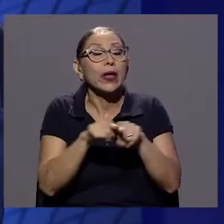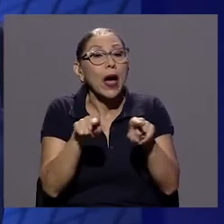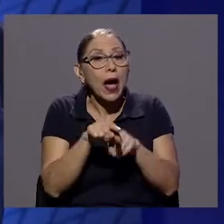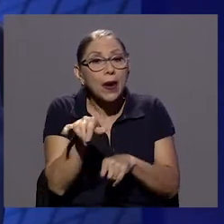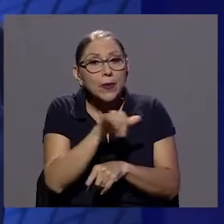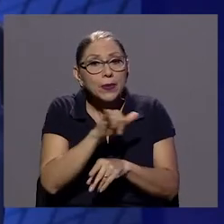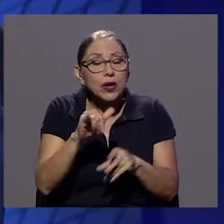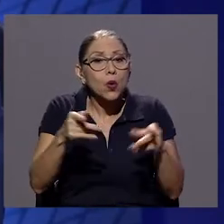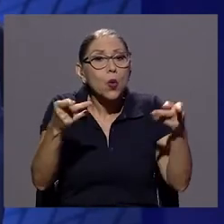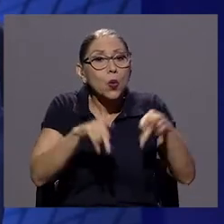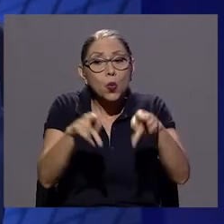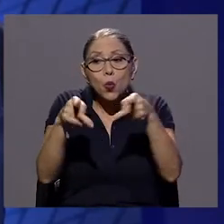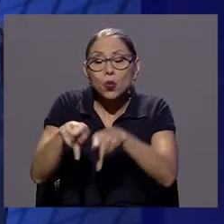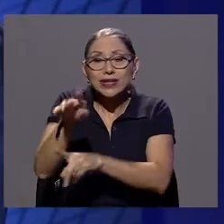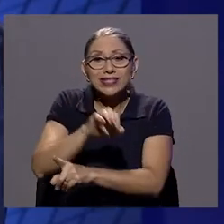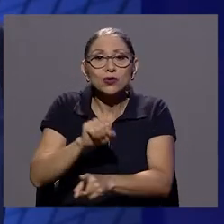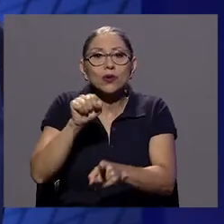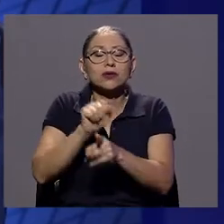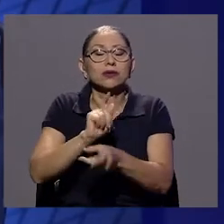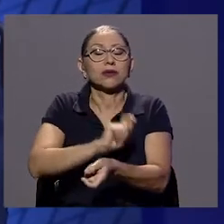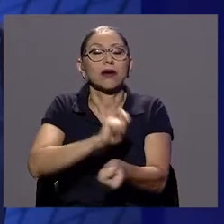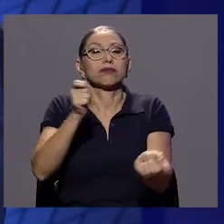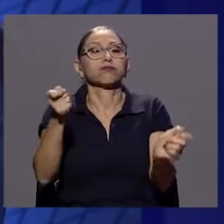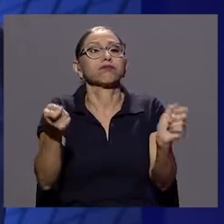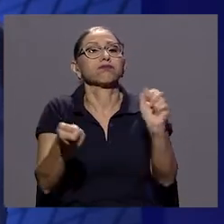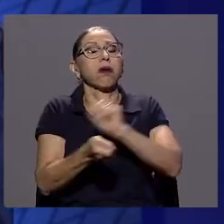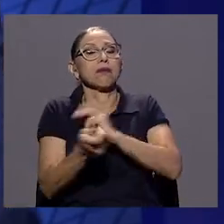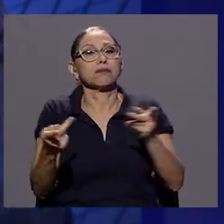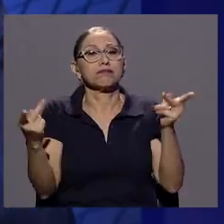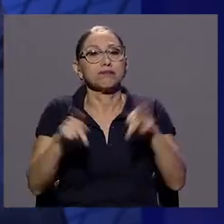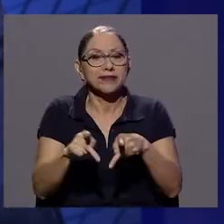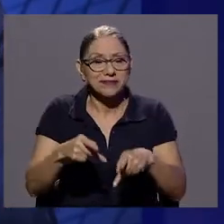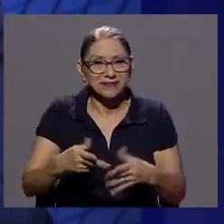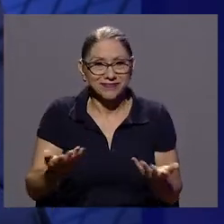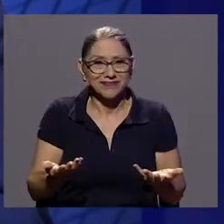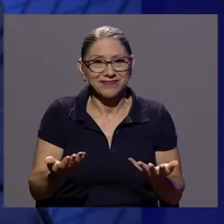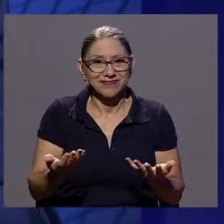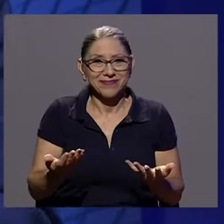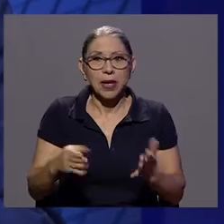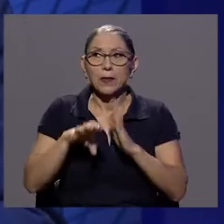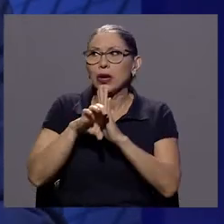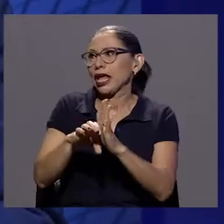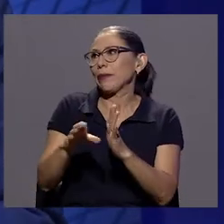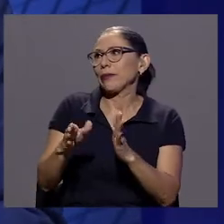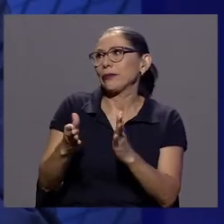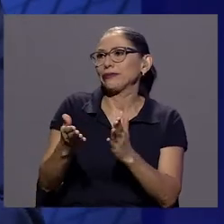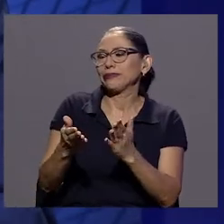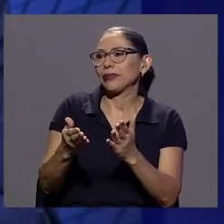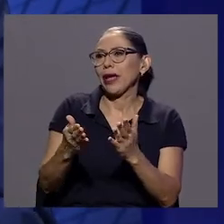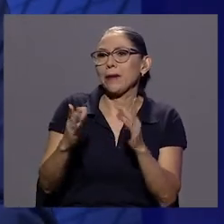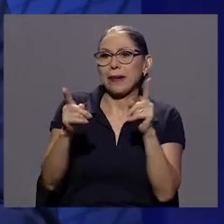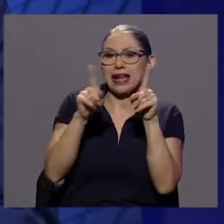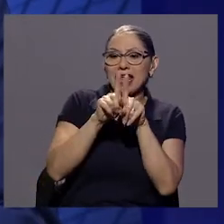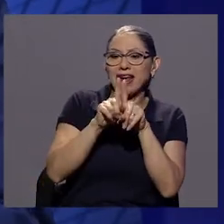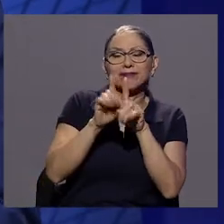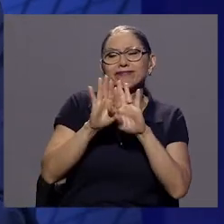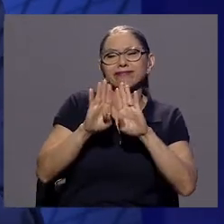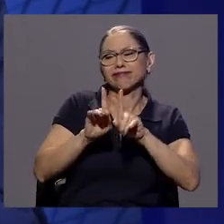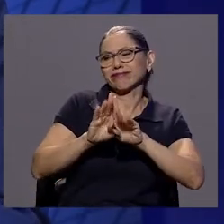eventos que alteran el curso de la historia. Me separo de mi pareja, me divorcio,